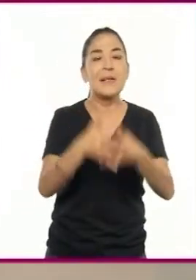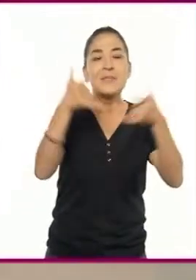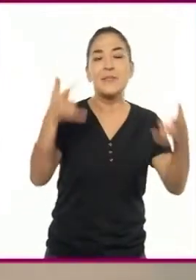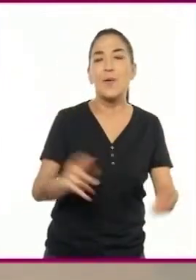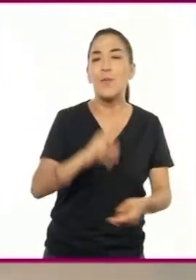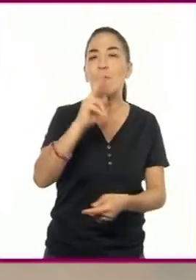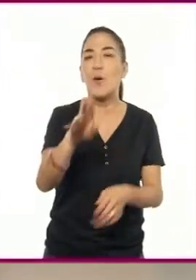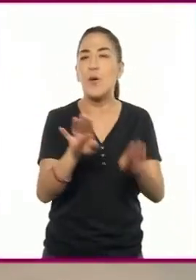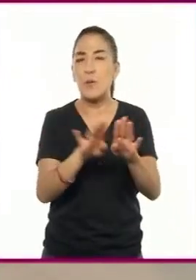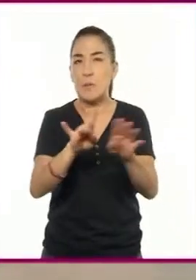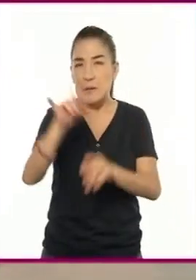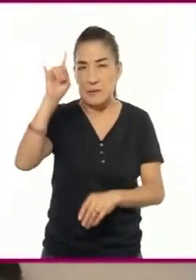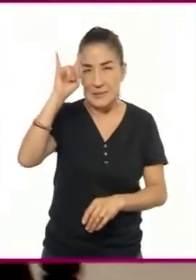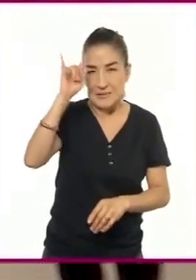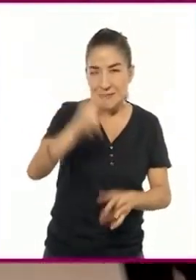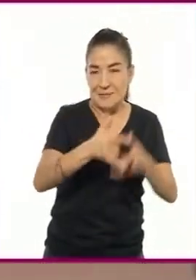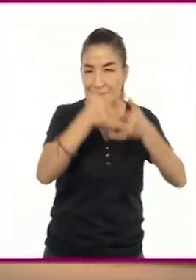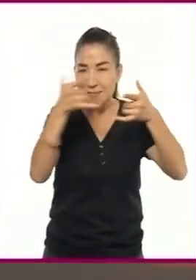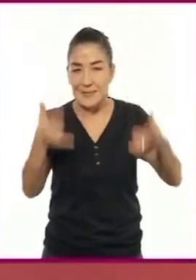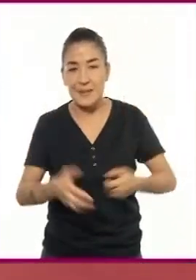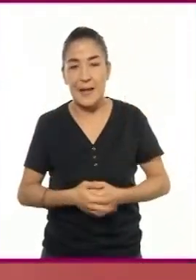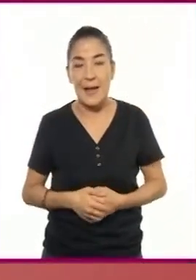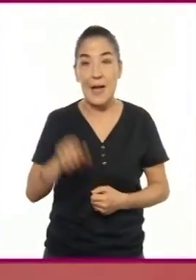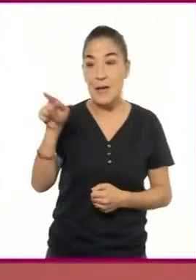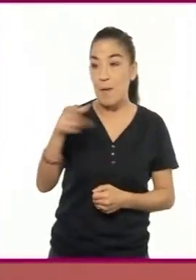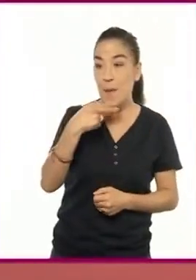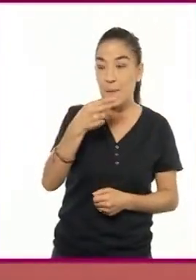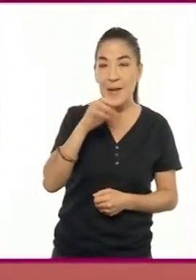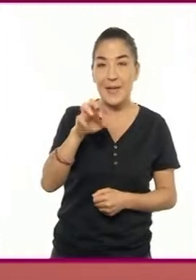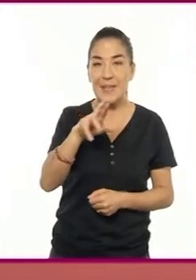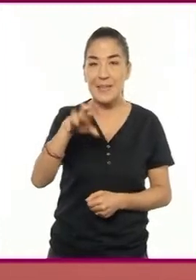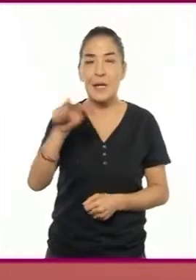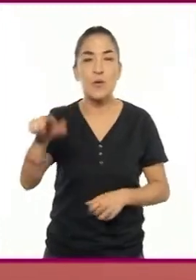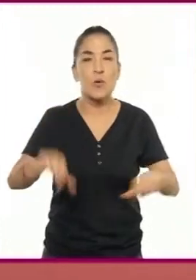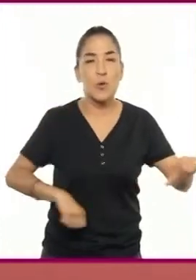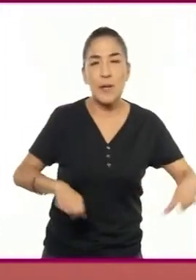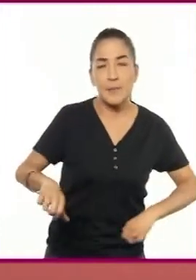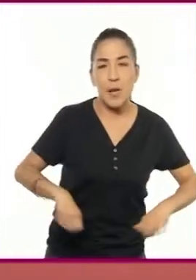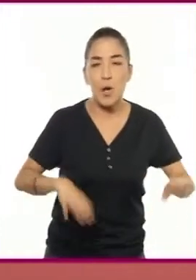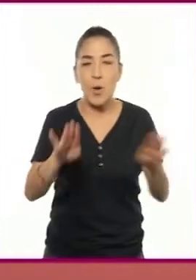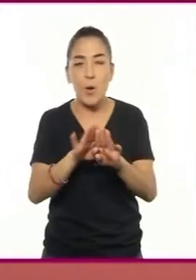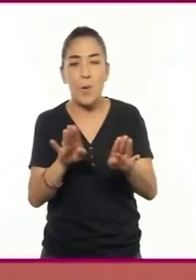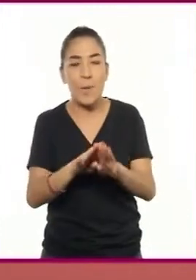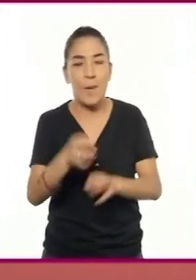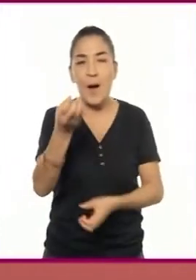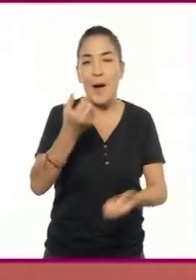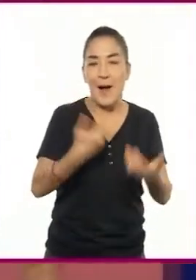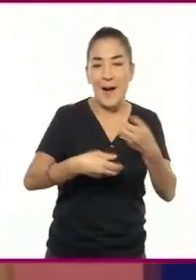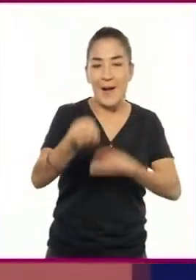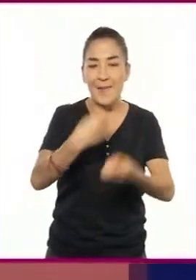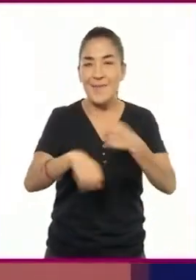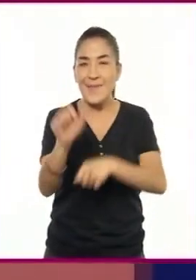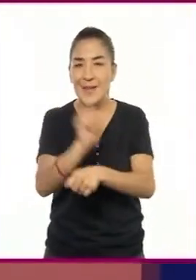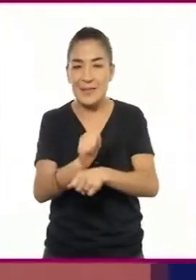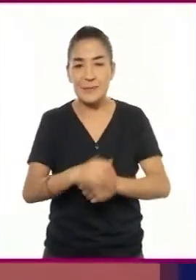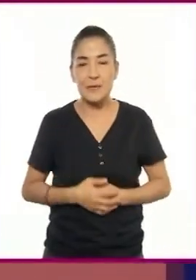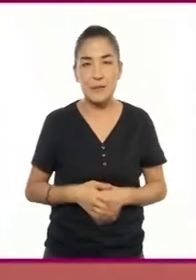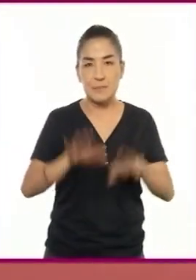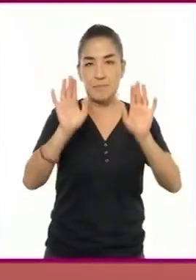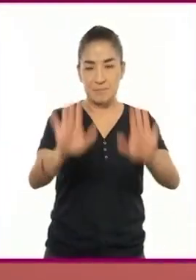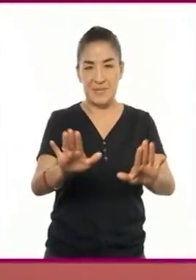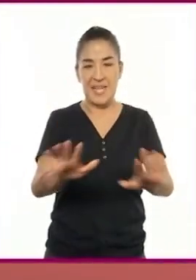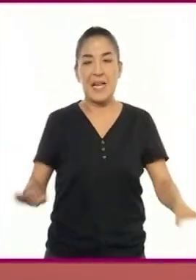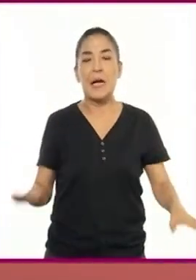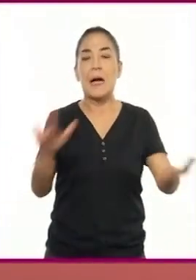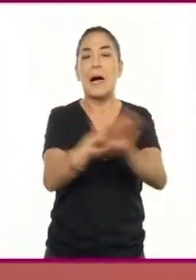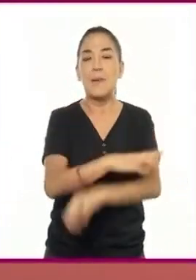de una historia de terror. Enrique interpreta las acciones, pero en esta ocasión se adapta a la atmósfera. Voy a cambiarlo a la